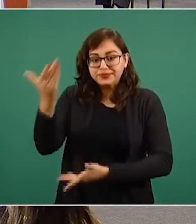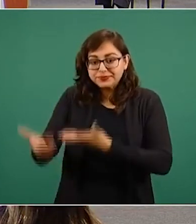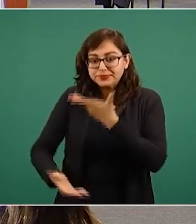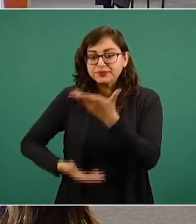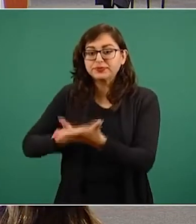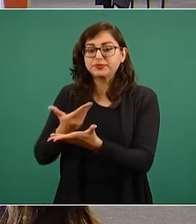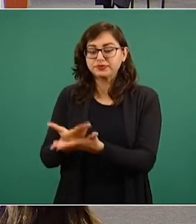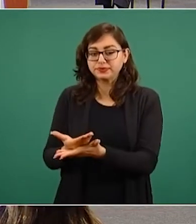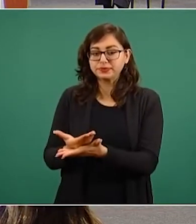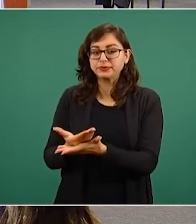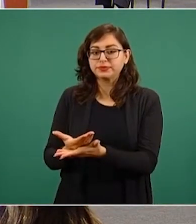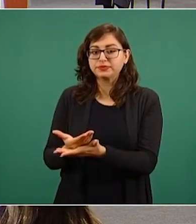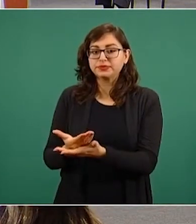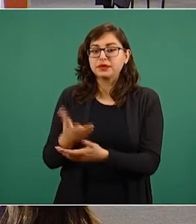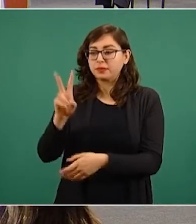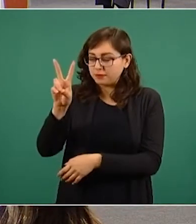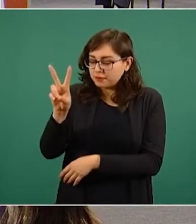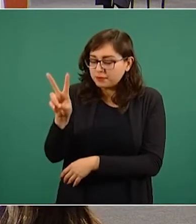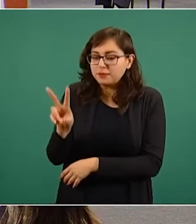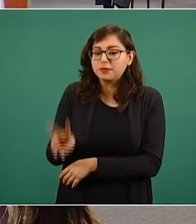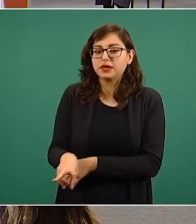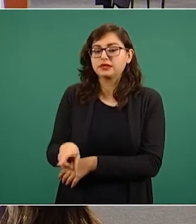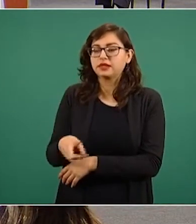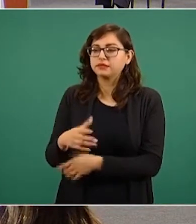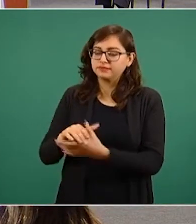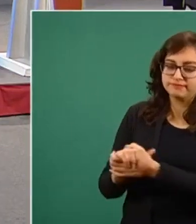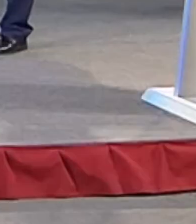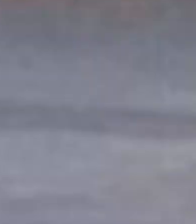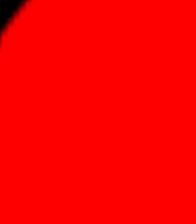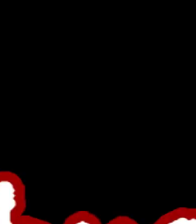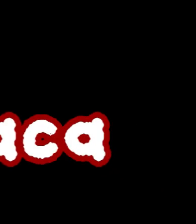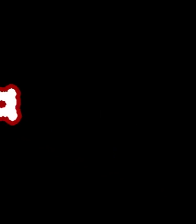expresiones de mis más distinguidas consideraciones.